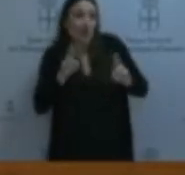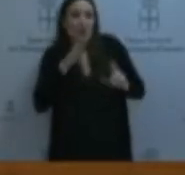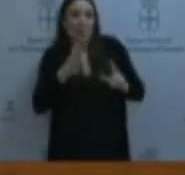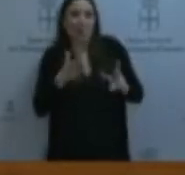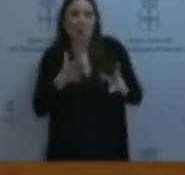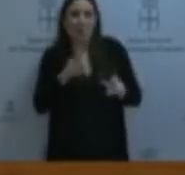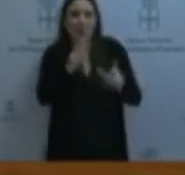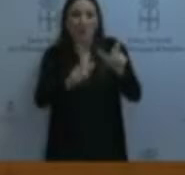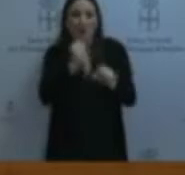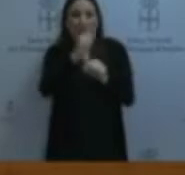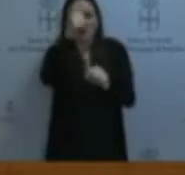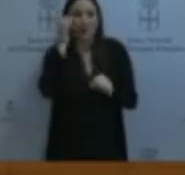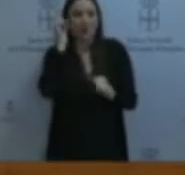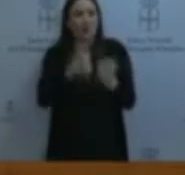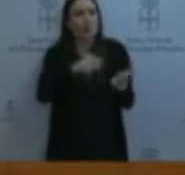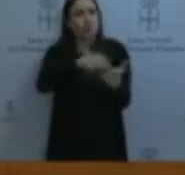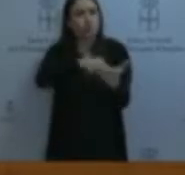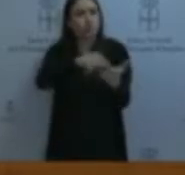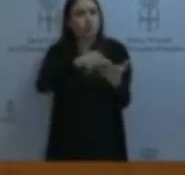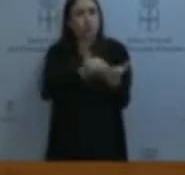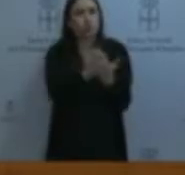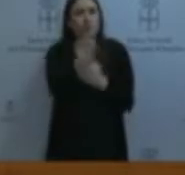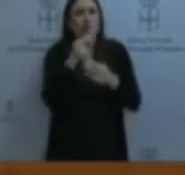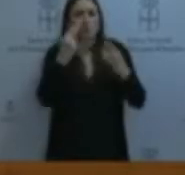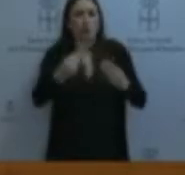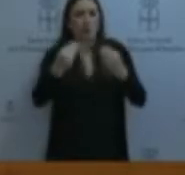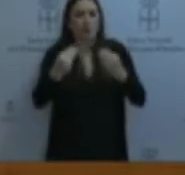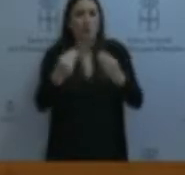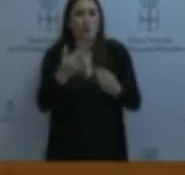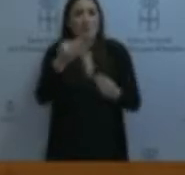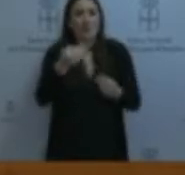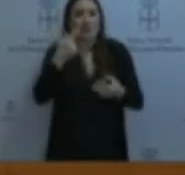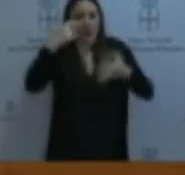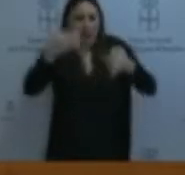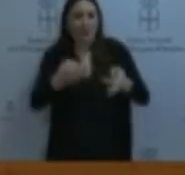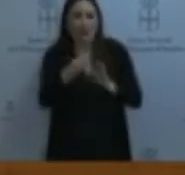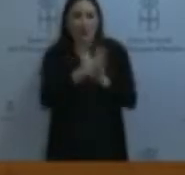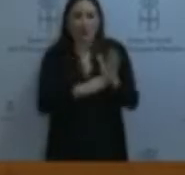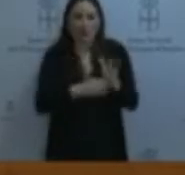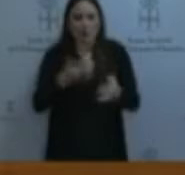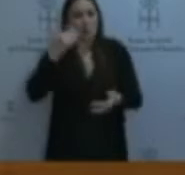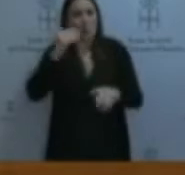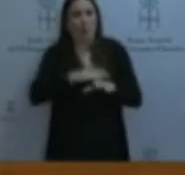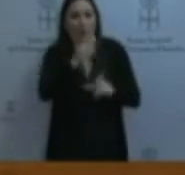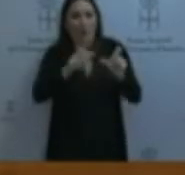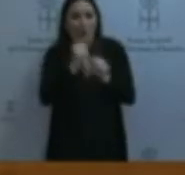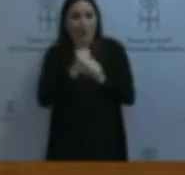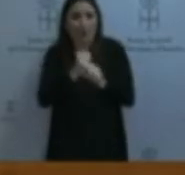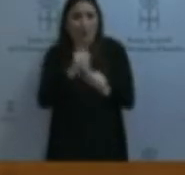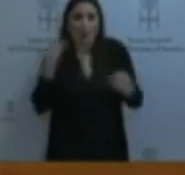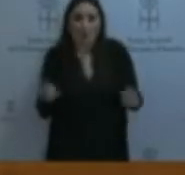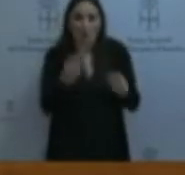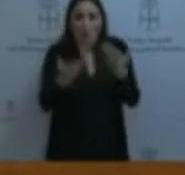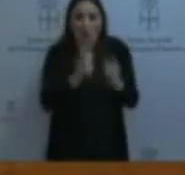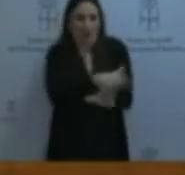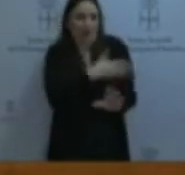las y los empleados públicos para exigir unos buenos servicios públicos que garantizan unas condiciones dignas para sus trabajadoras de una forma más fructífera que hasta ahora, donde cada día